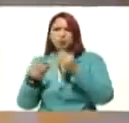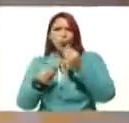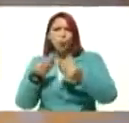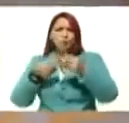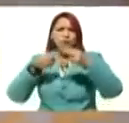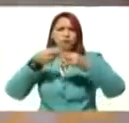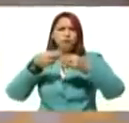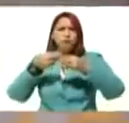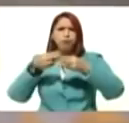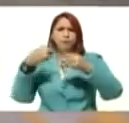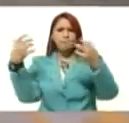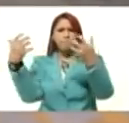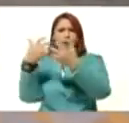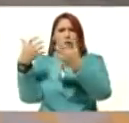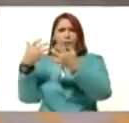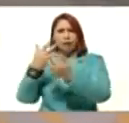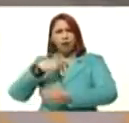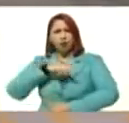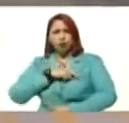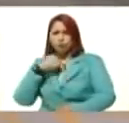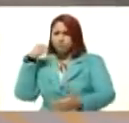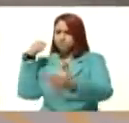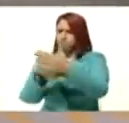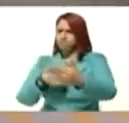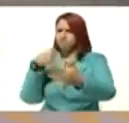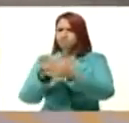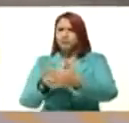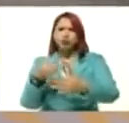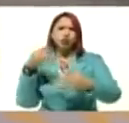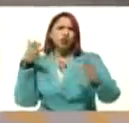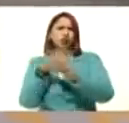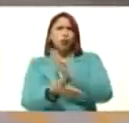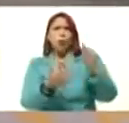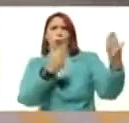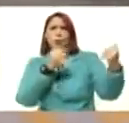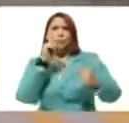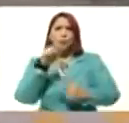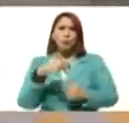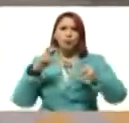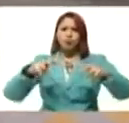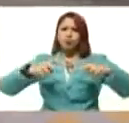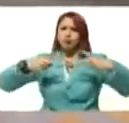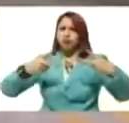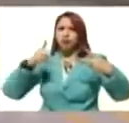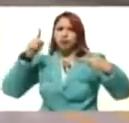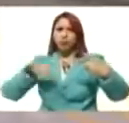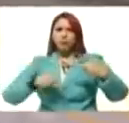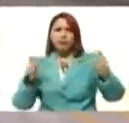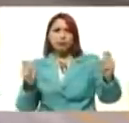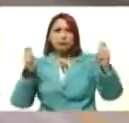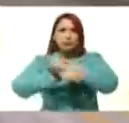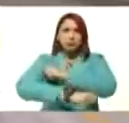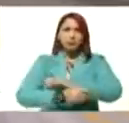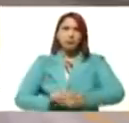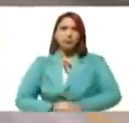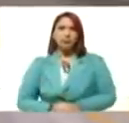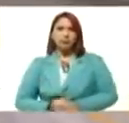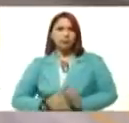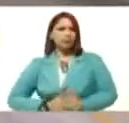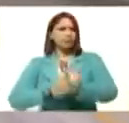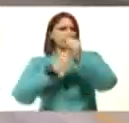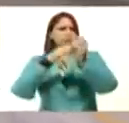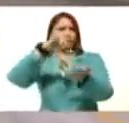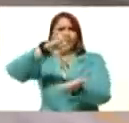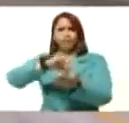la batalla que vamos a dar. La batalla de la esperanza, la batalla de la renovación, la batalla del cambio, del liderazgo